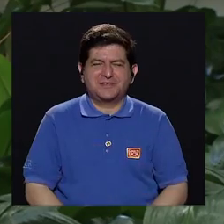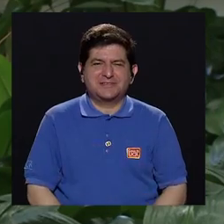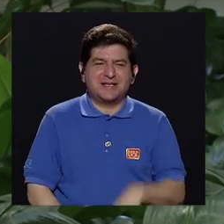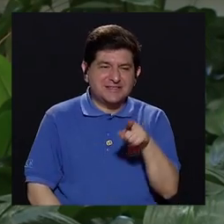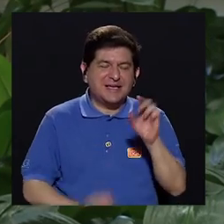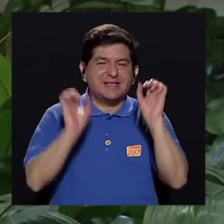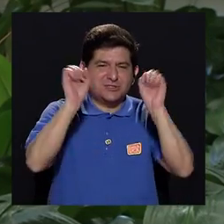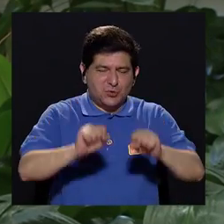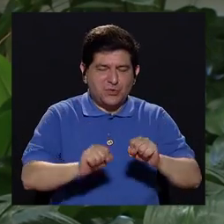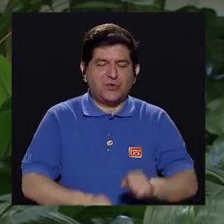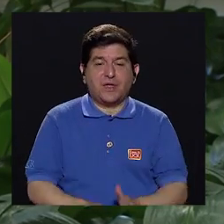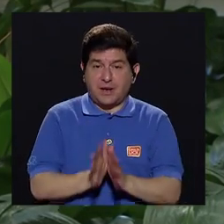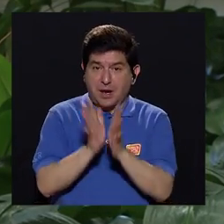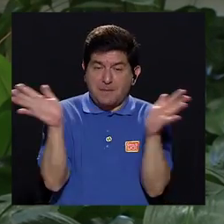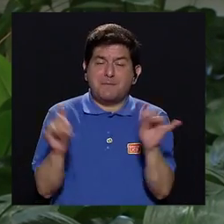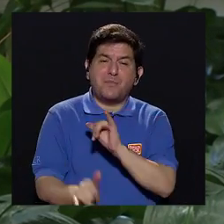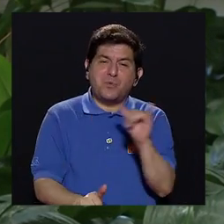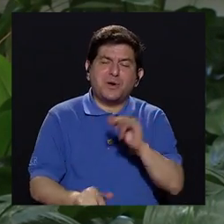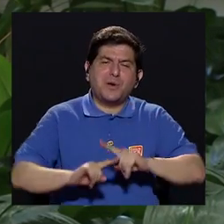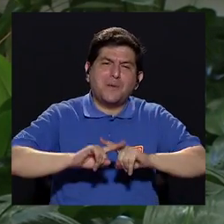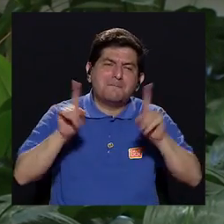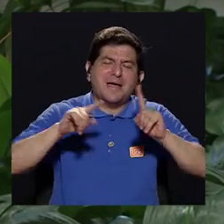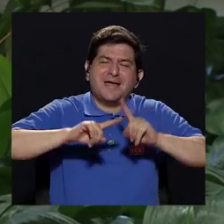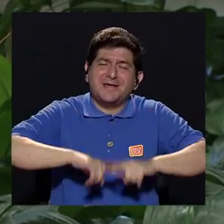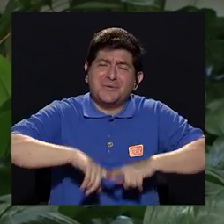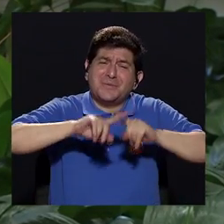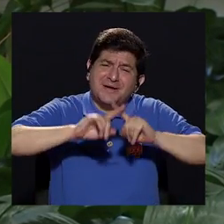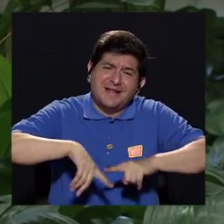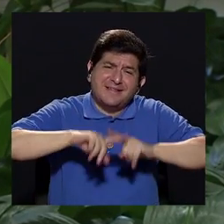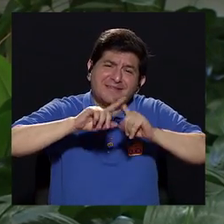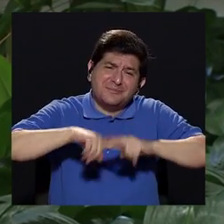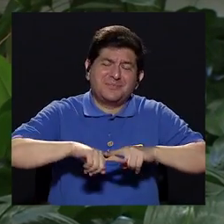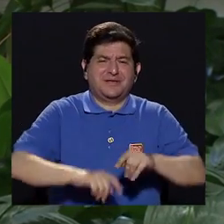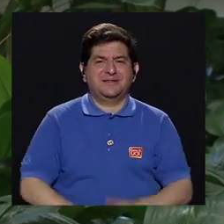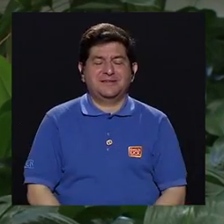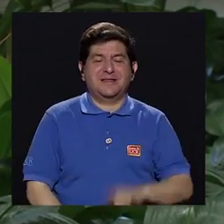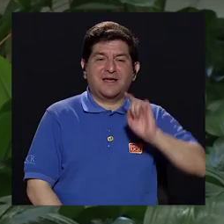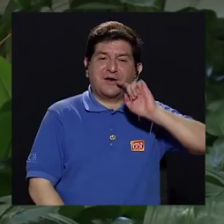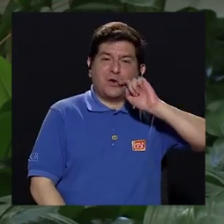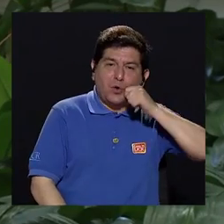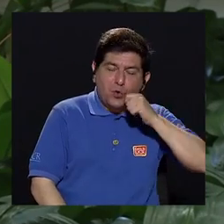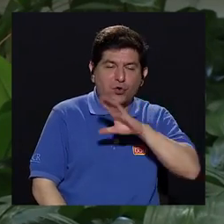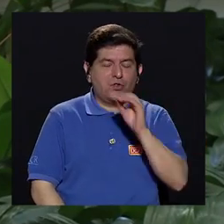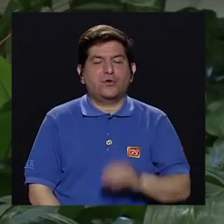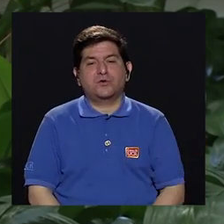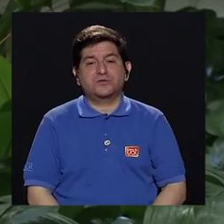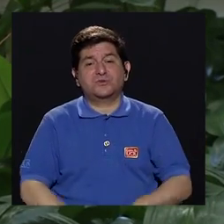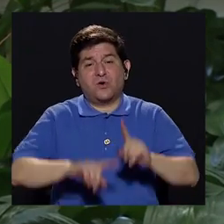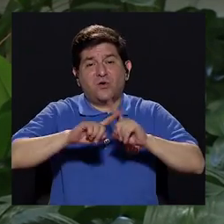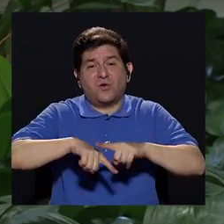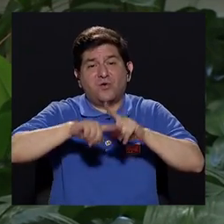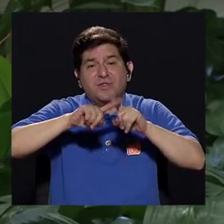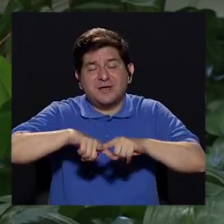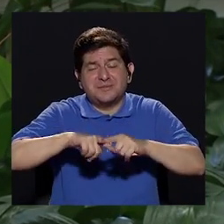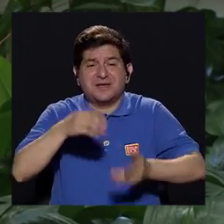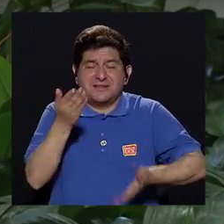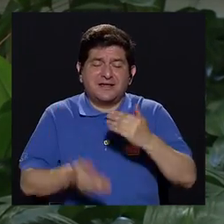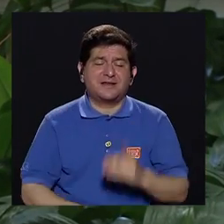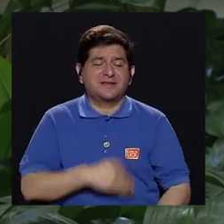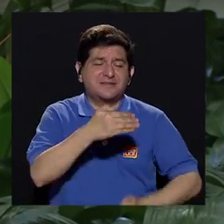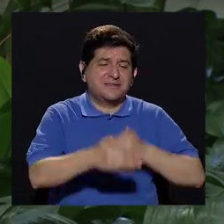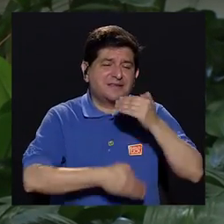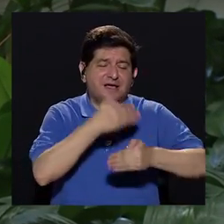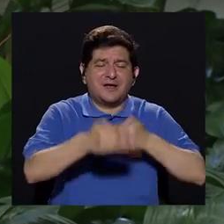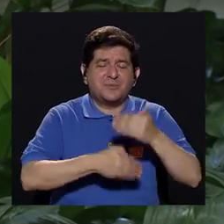tipo de a nivel público también pero dependiendo de códigos o dependiendo de la parte digamos